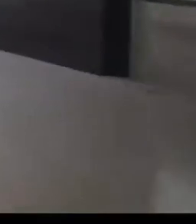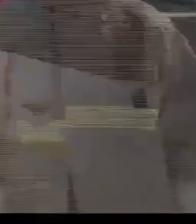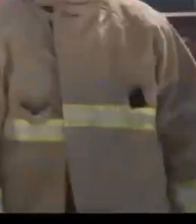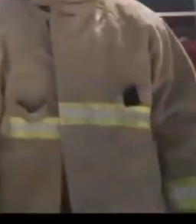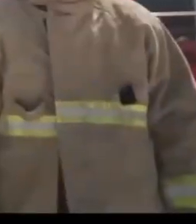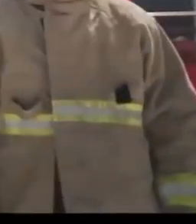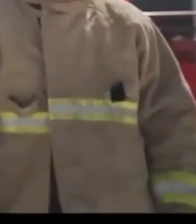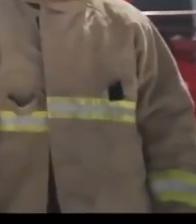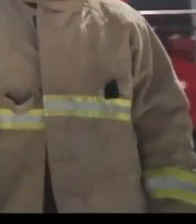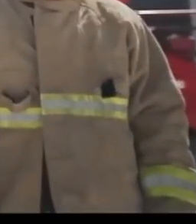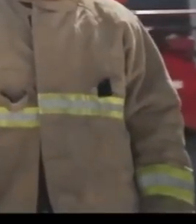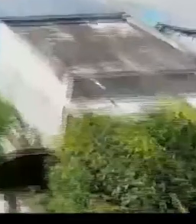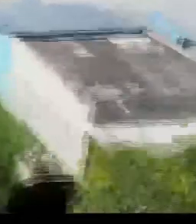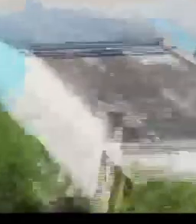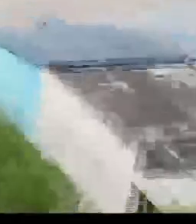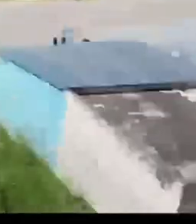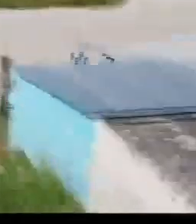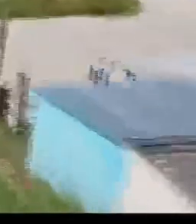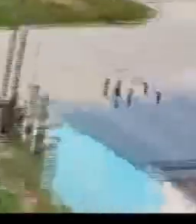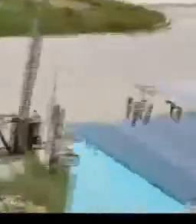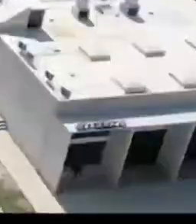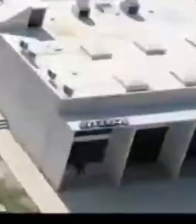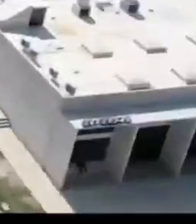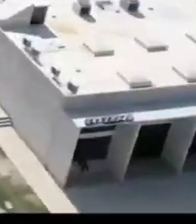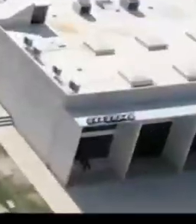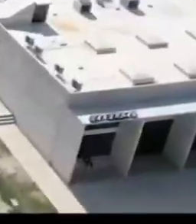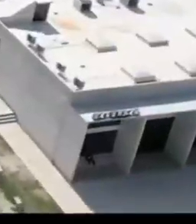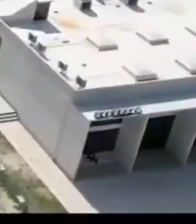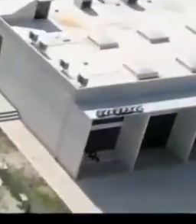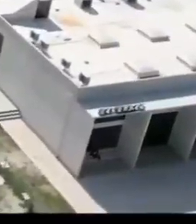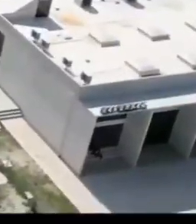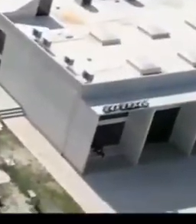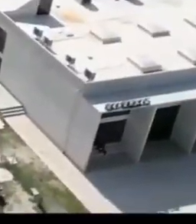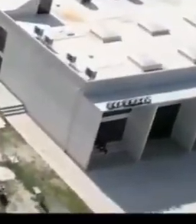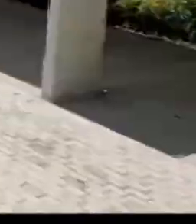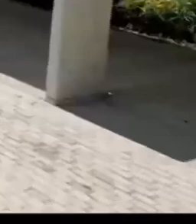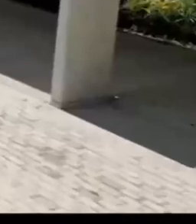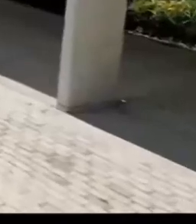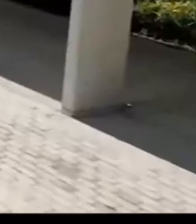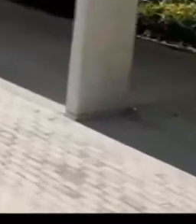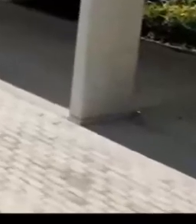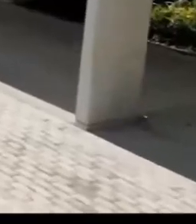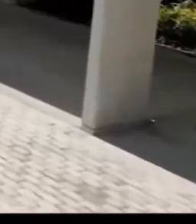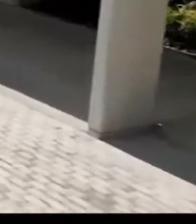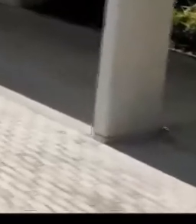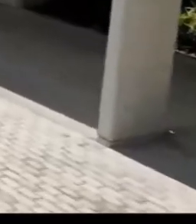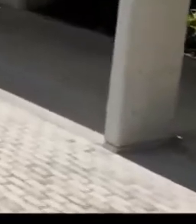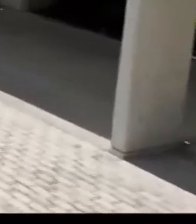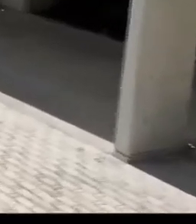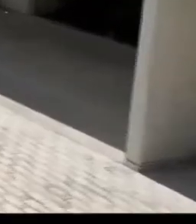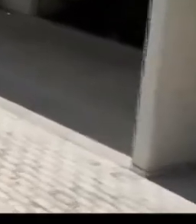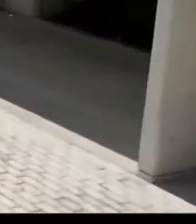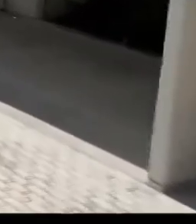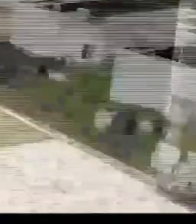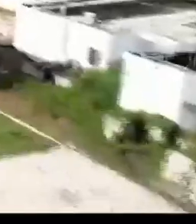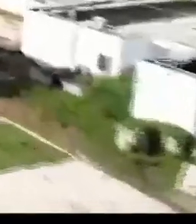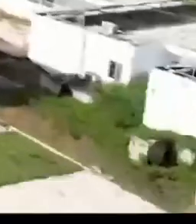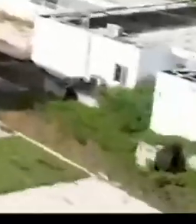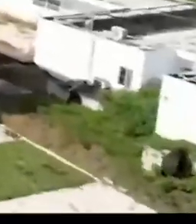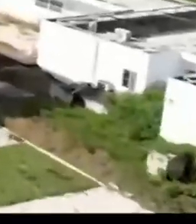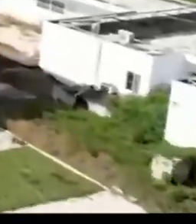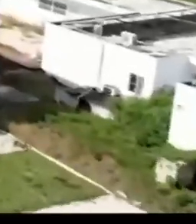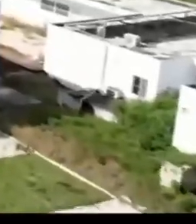al Servicio Público, la construcción del Centro de Salud Nivel 1, que proporcionará servicios médicos básicos y de urgencia,